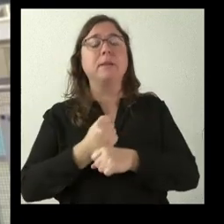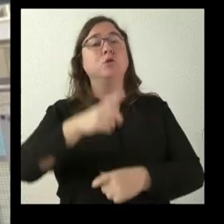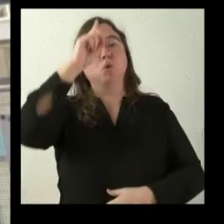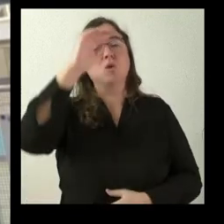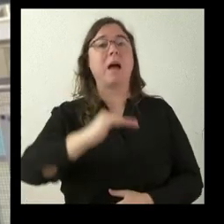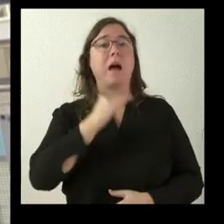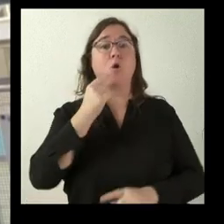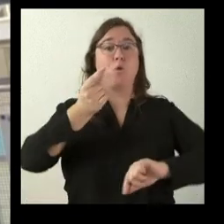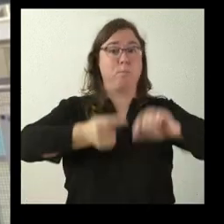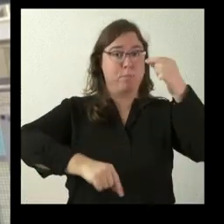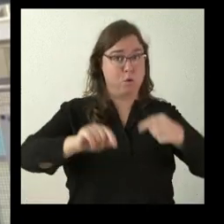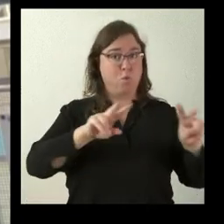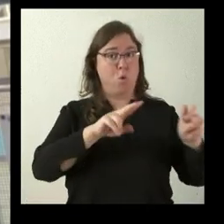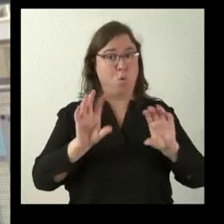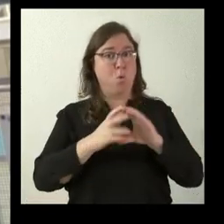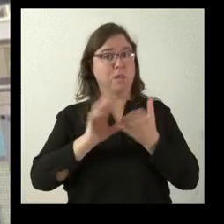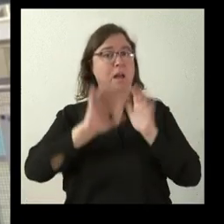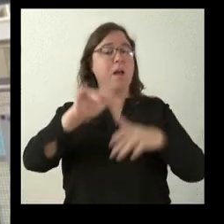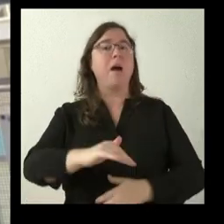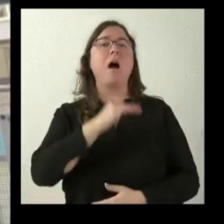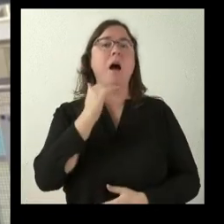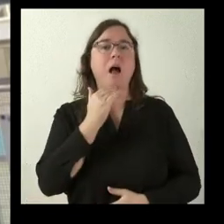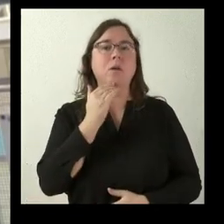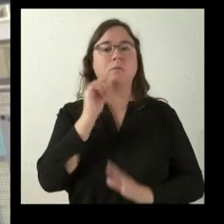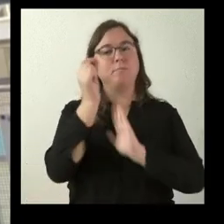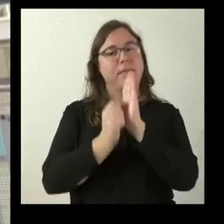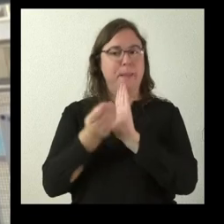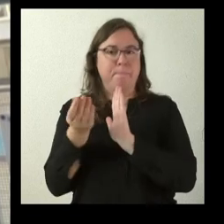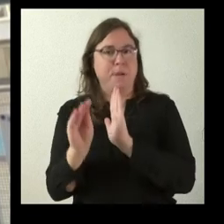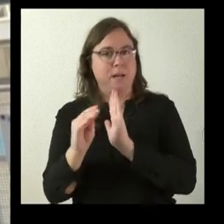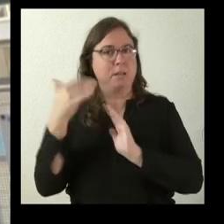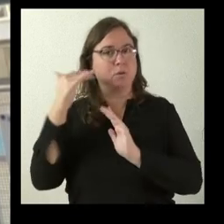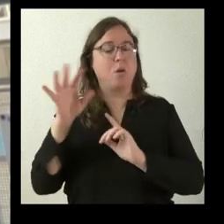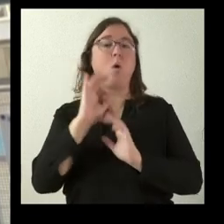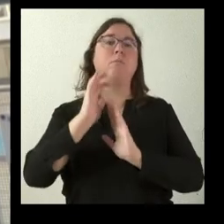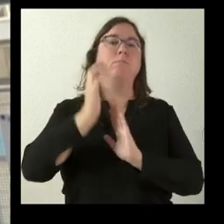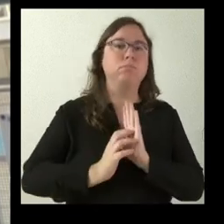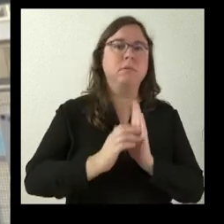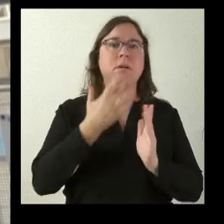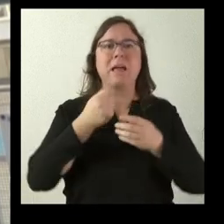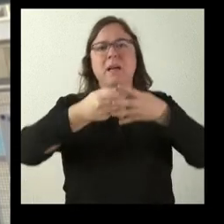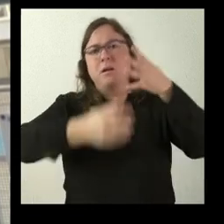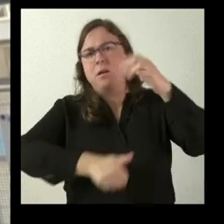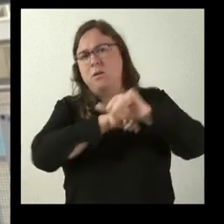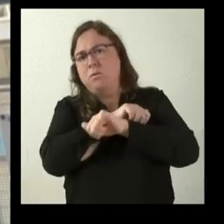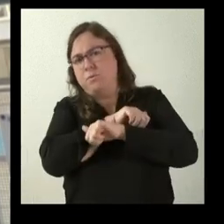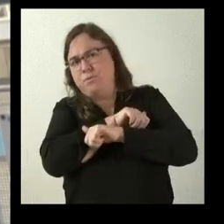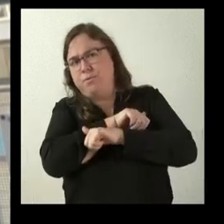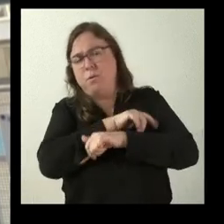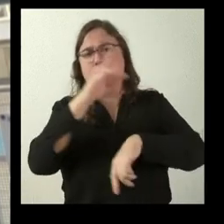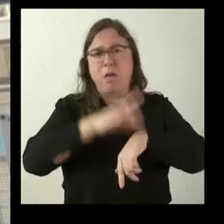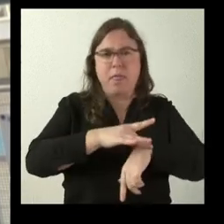estos nuevos presupuestos, se plantea algunas medidas para complementar o directamente para reducir estas listas de espera sin